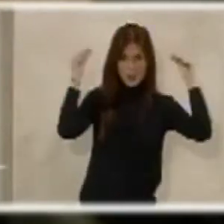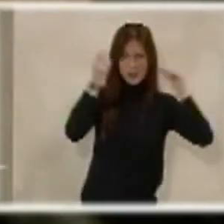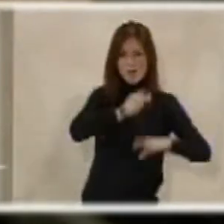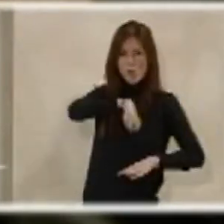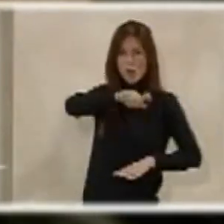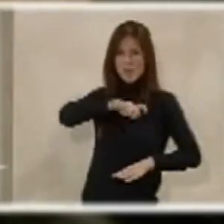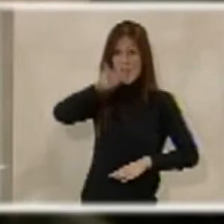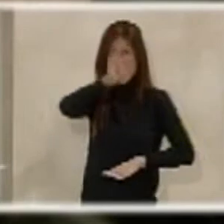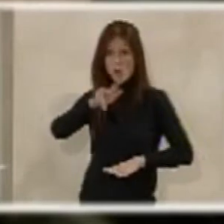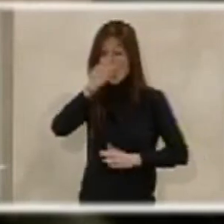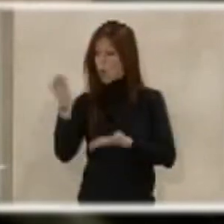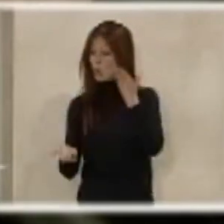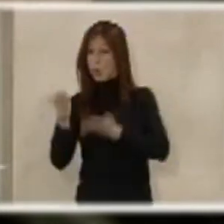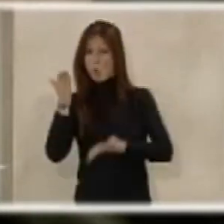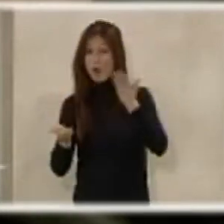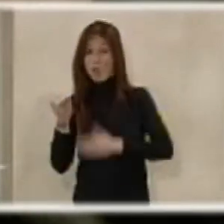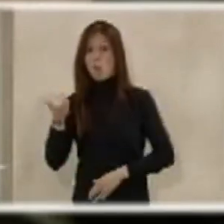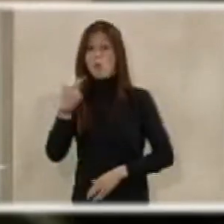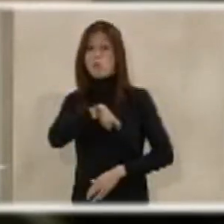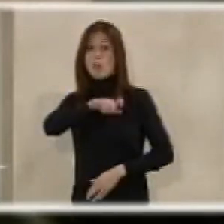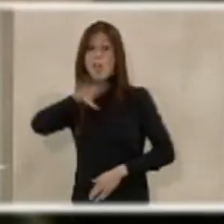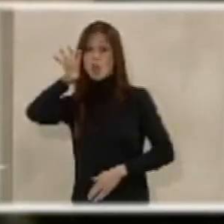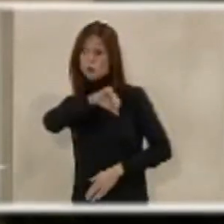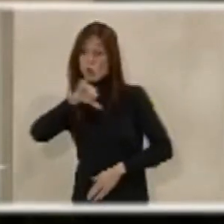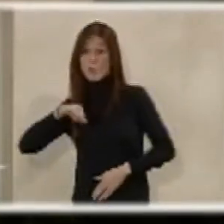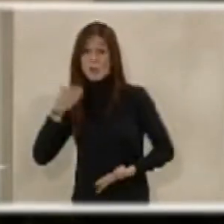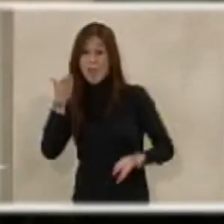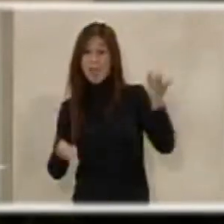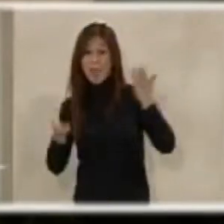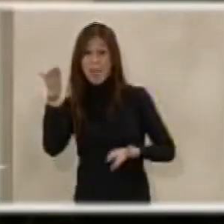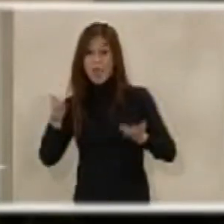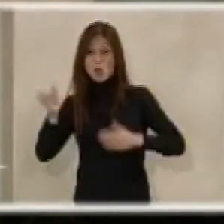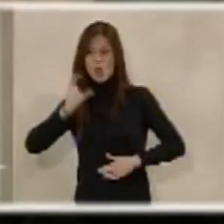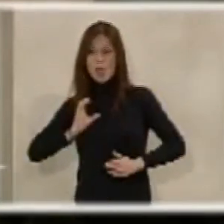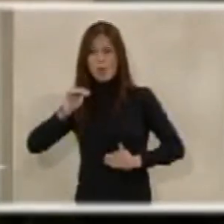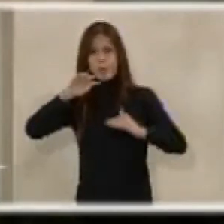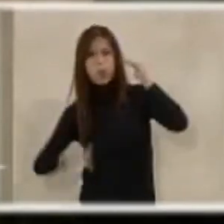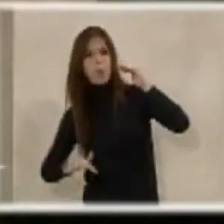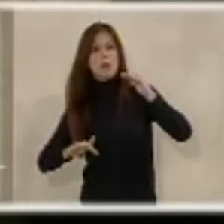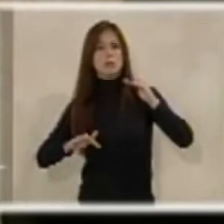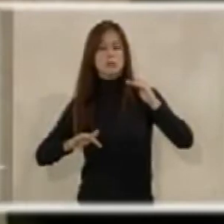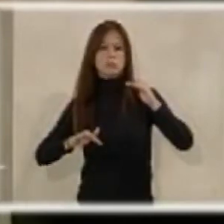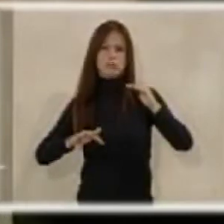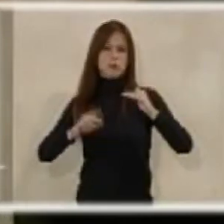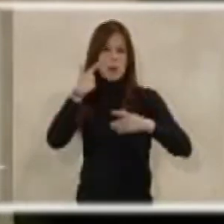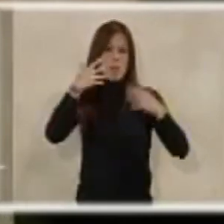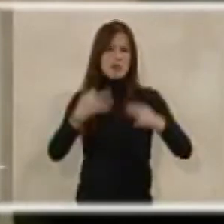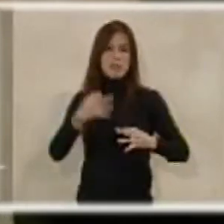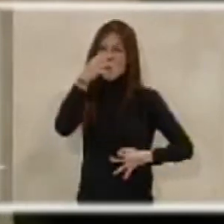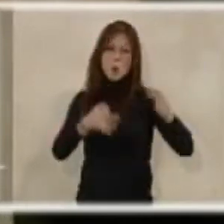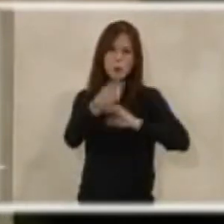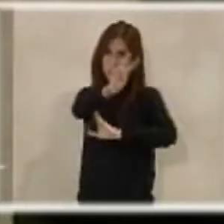y la Policía Nacional con respecto a la Policía Autonómica, que es realmente injusta y realmente